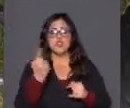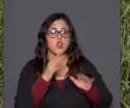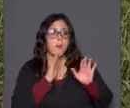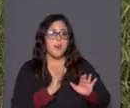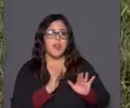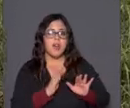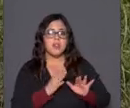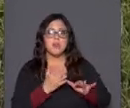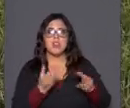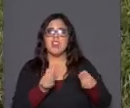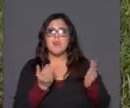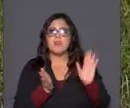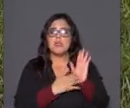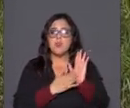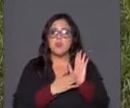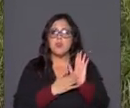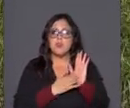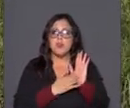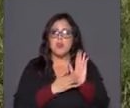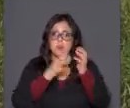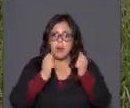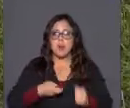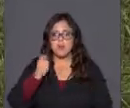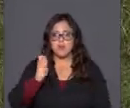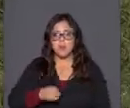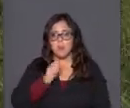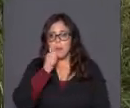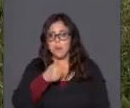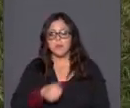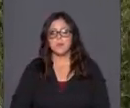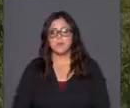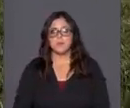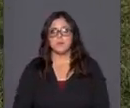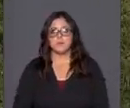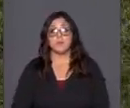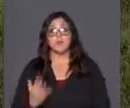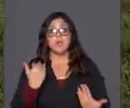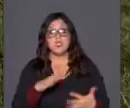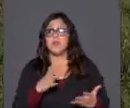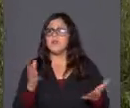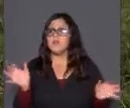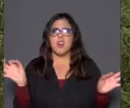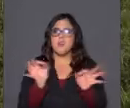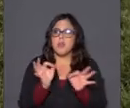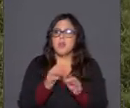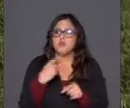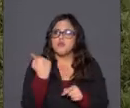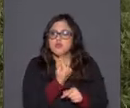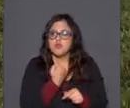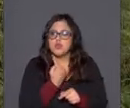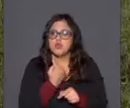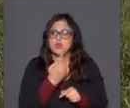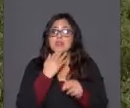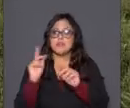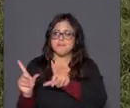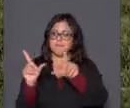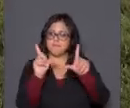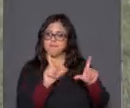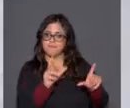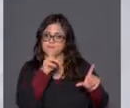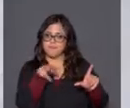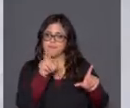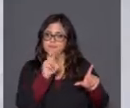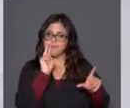a ser realmente las pruebas que se van a tener para poder formalizar en este caso. Bueno, lo decimos por qué razón. Porque además, y nos apoyamos nuevamente en la